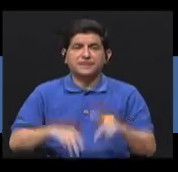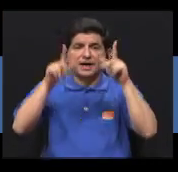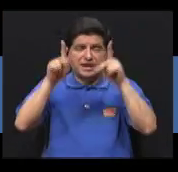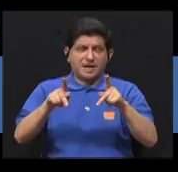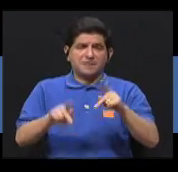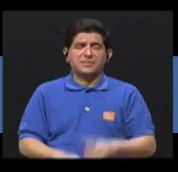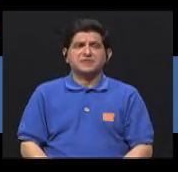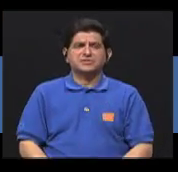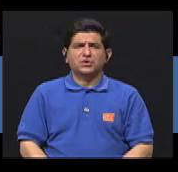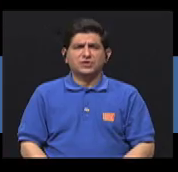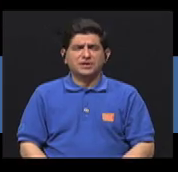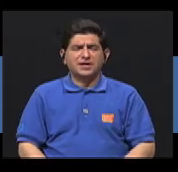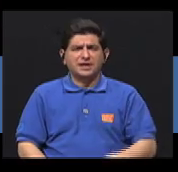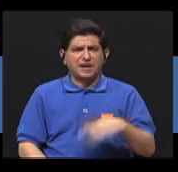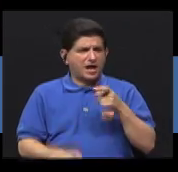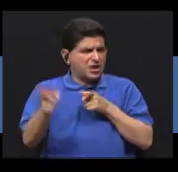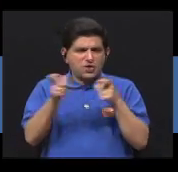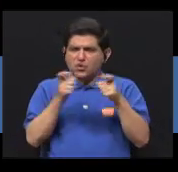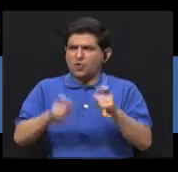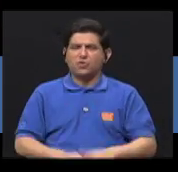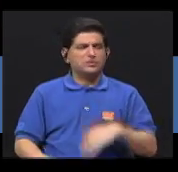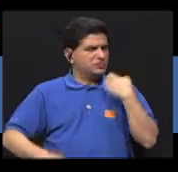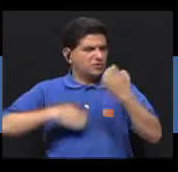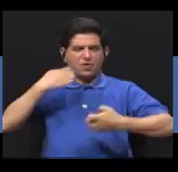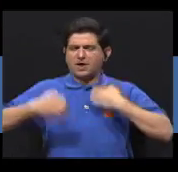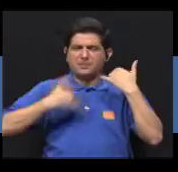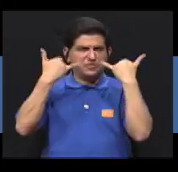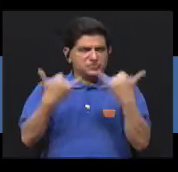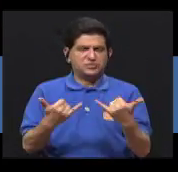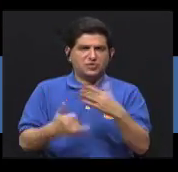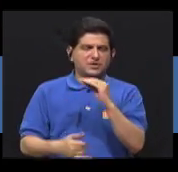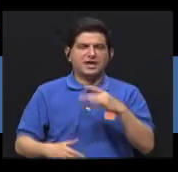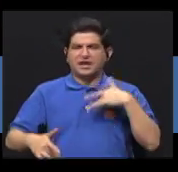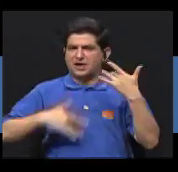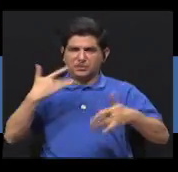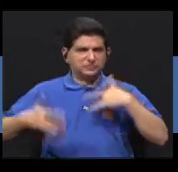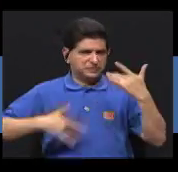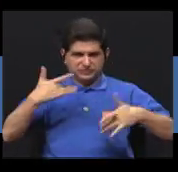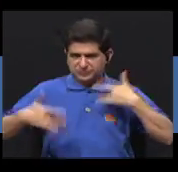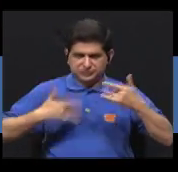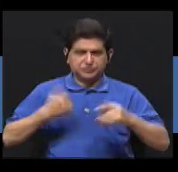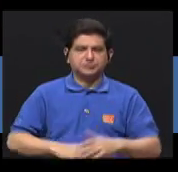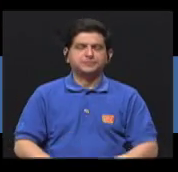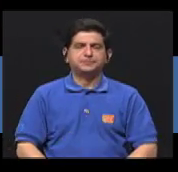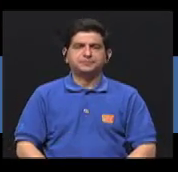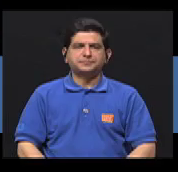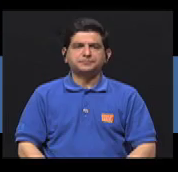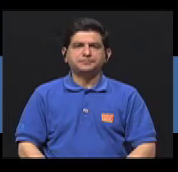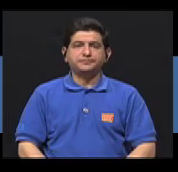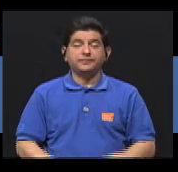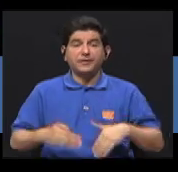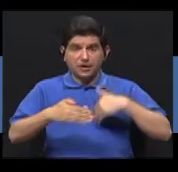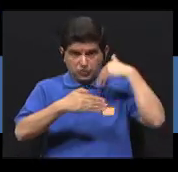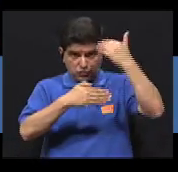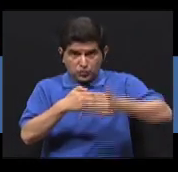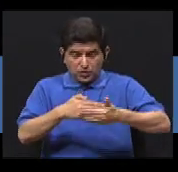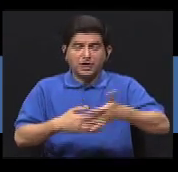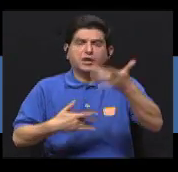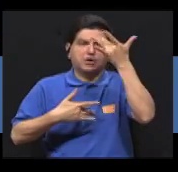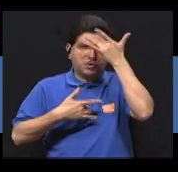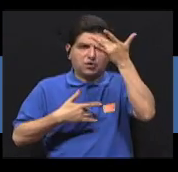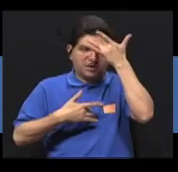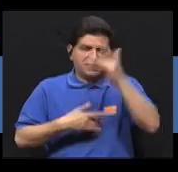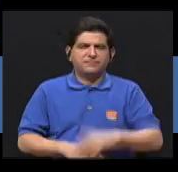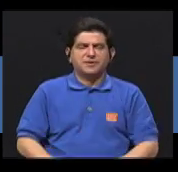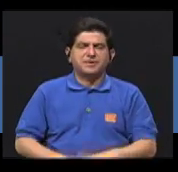El paciente pierde gradualmente el control de su estado emocional y de sus sentimientos. A continuación,